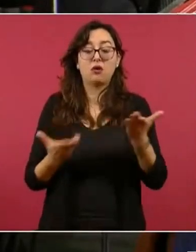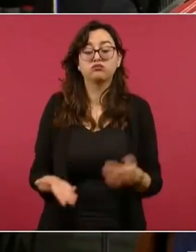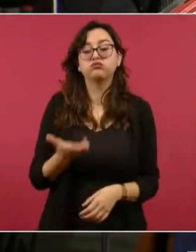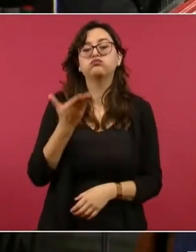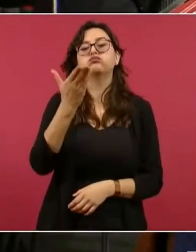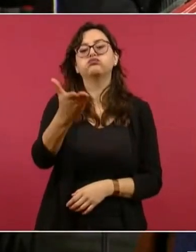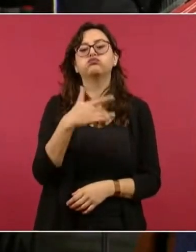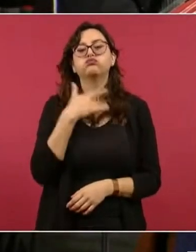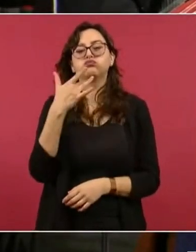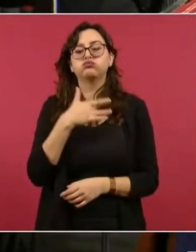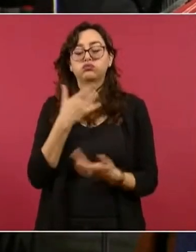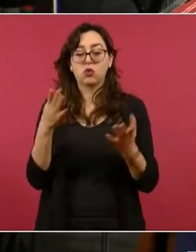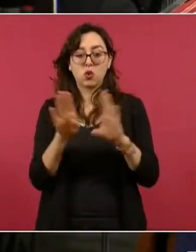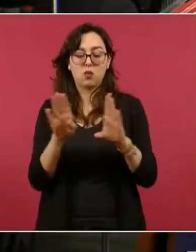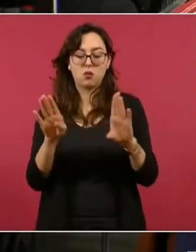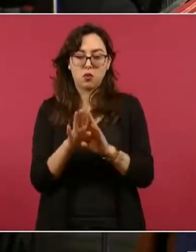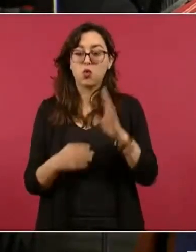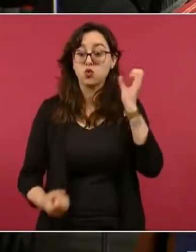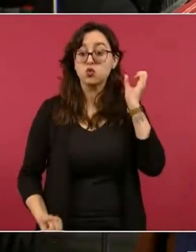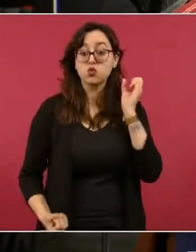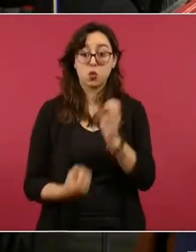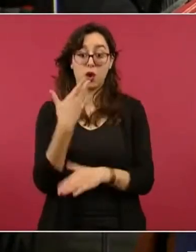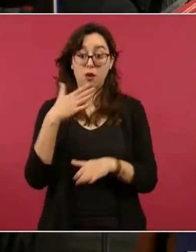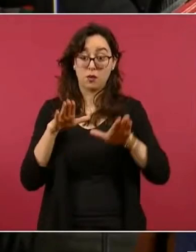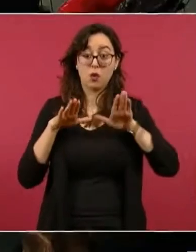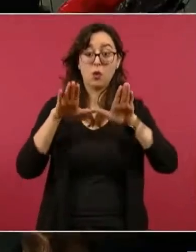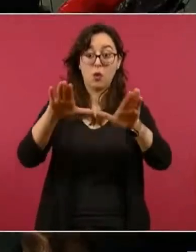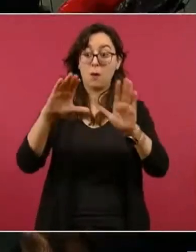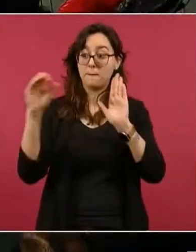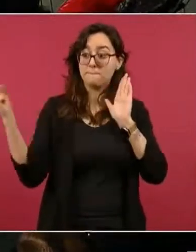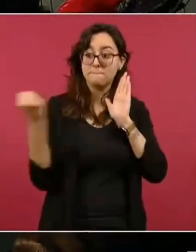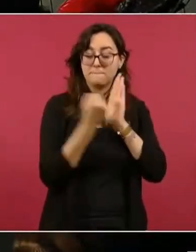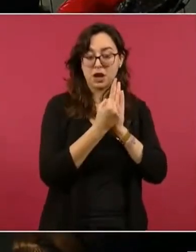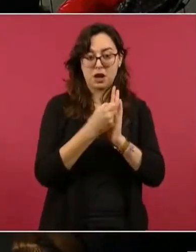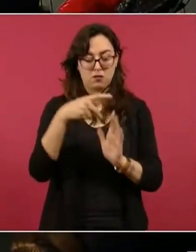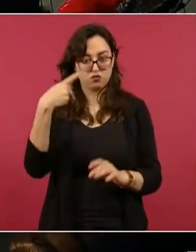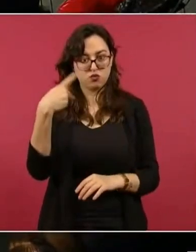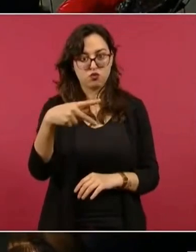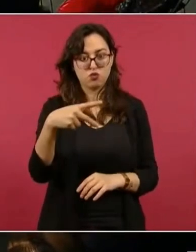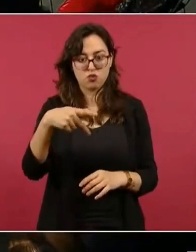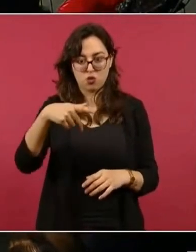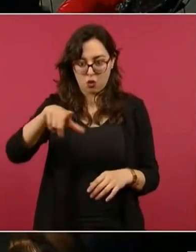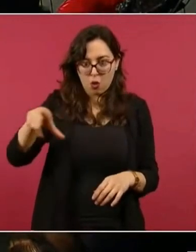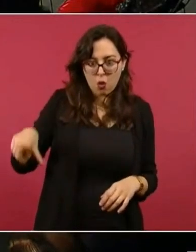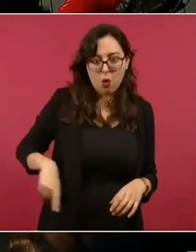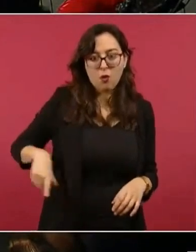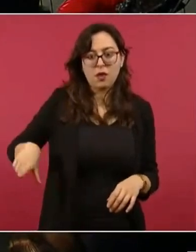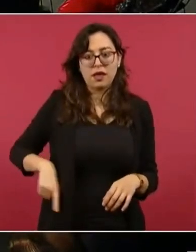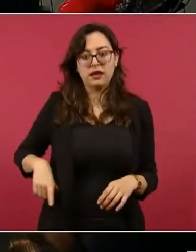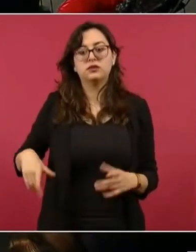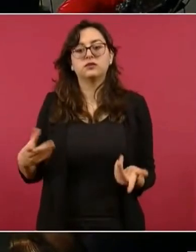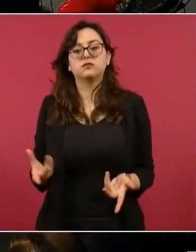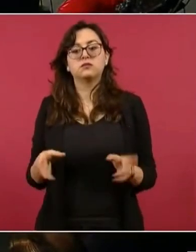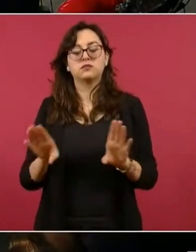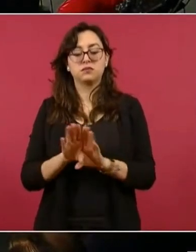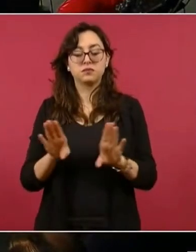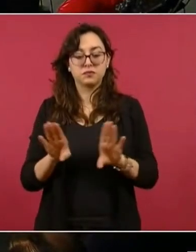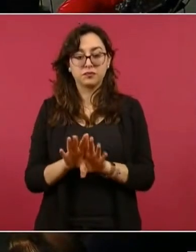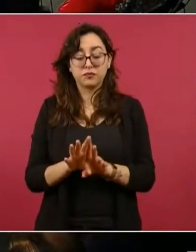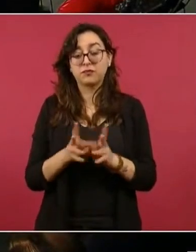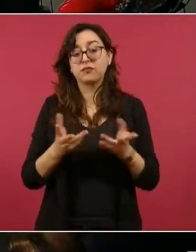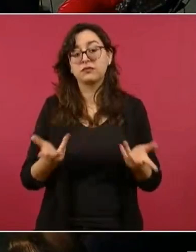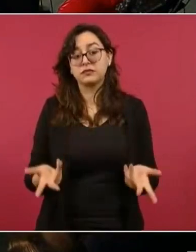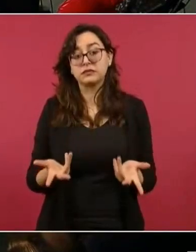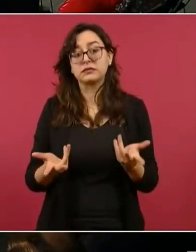Y la duda técnica que surgió en estos días, de que usted comentaba que le había ofrecido al presidente Biden el avión presidencial,